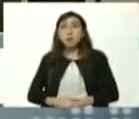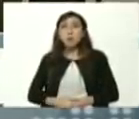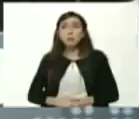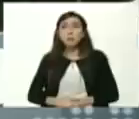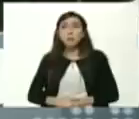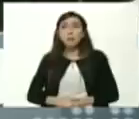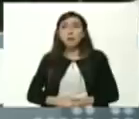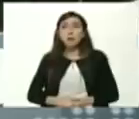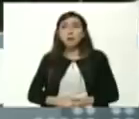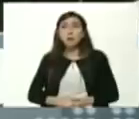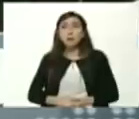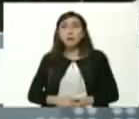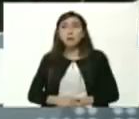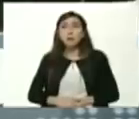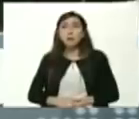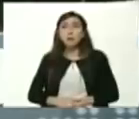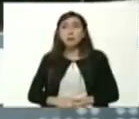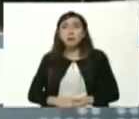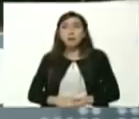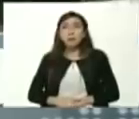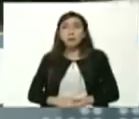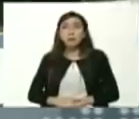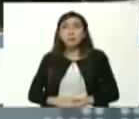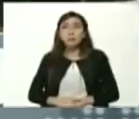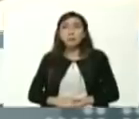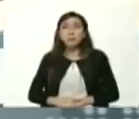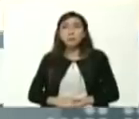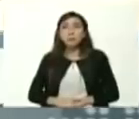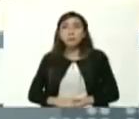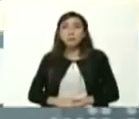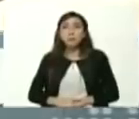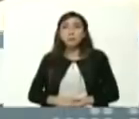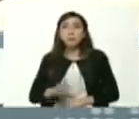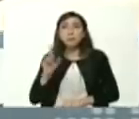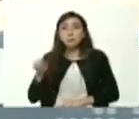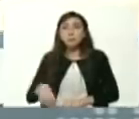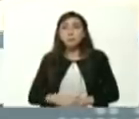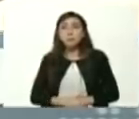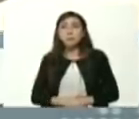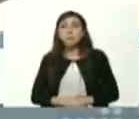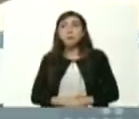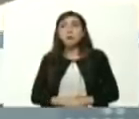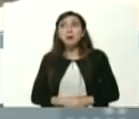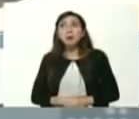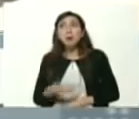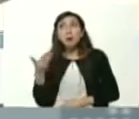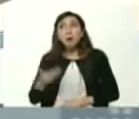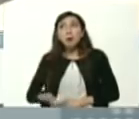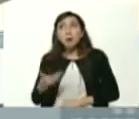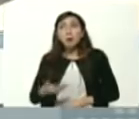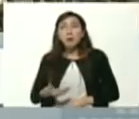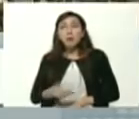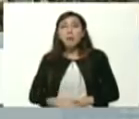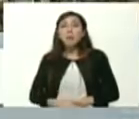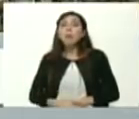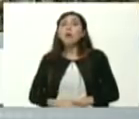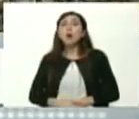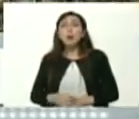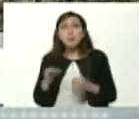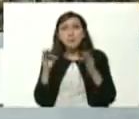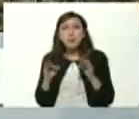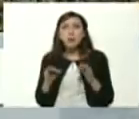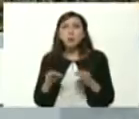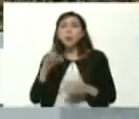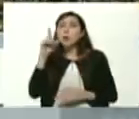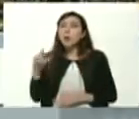calibre con maquinaria también pesada de mucha precisión y